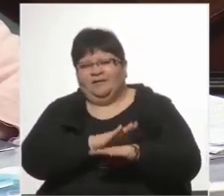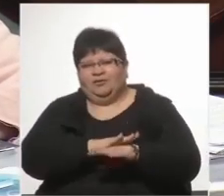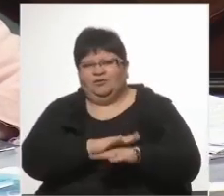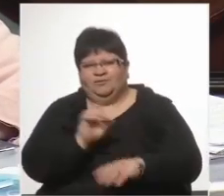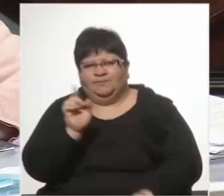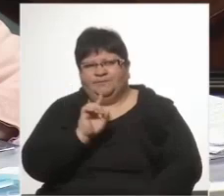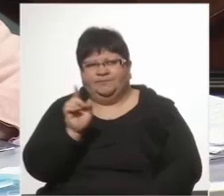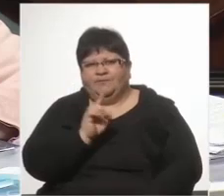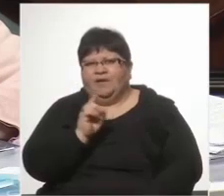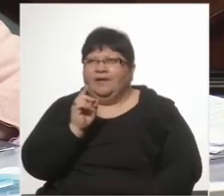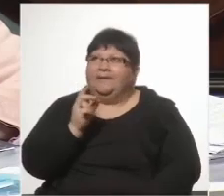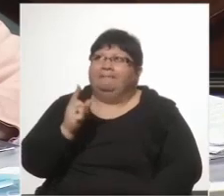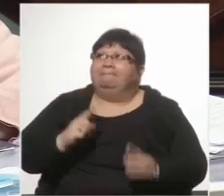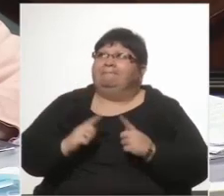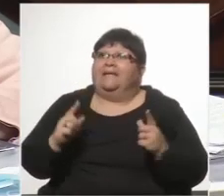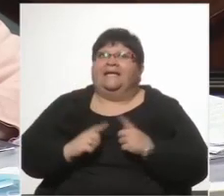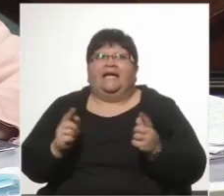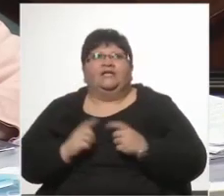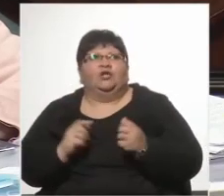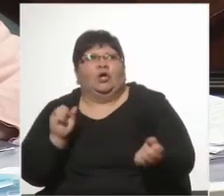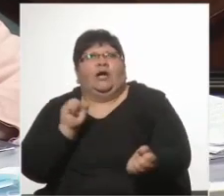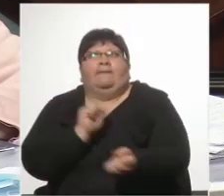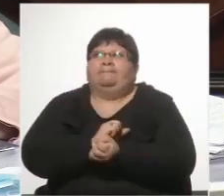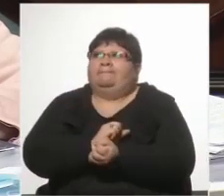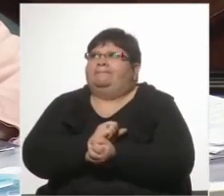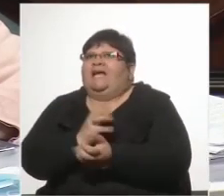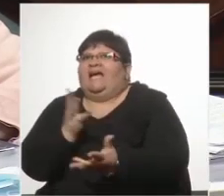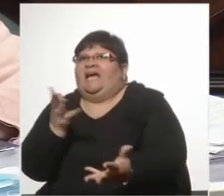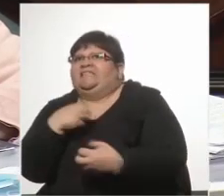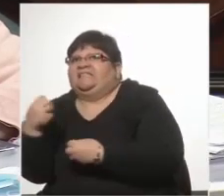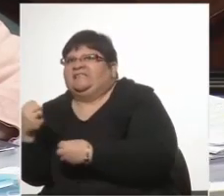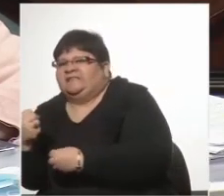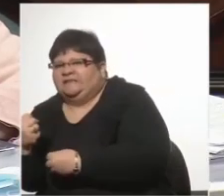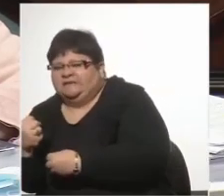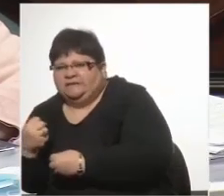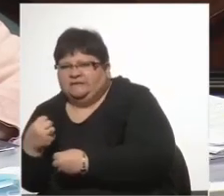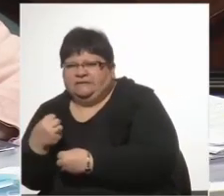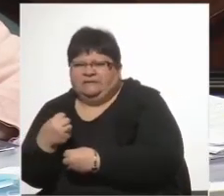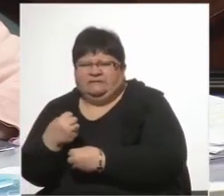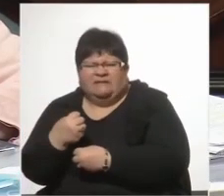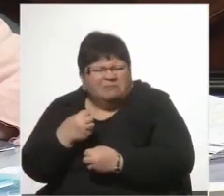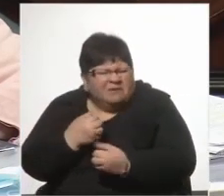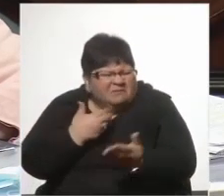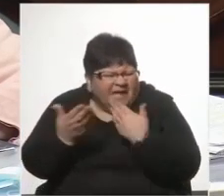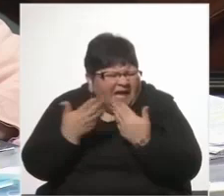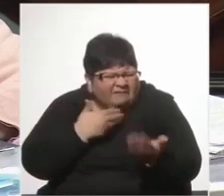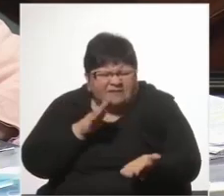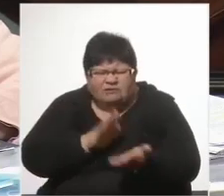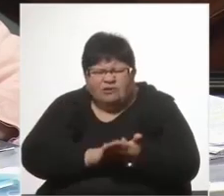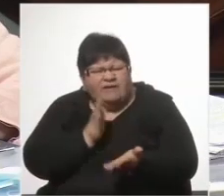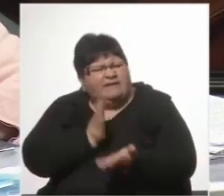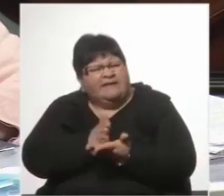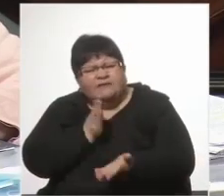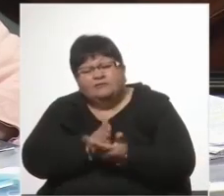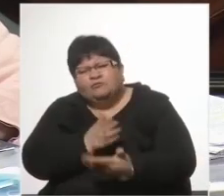que me vinieran a buscar todos los días, hay que vivir esas situaciones. Después me hablan de derechos humanos. En eso coincido, no quiero